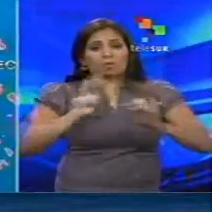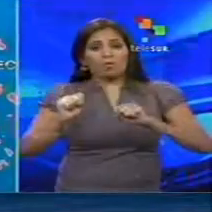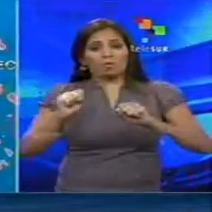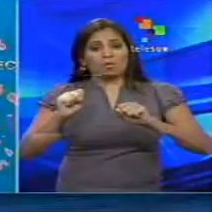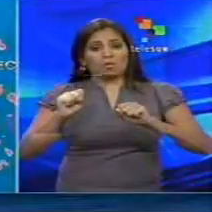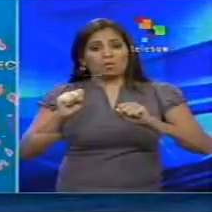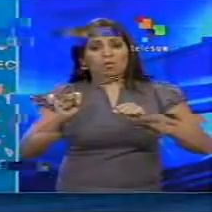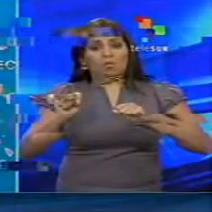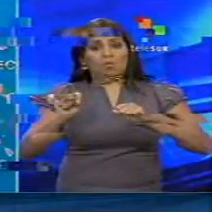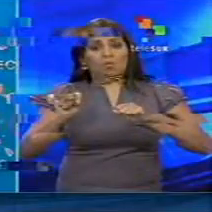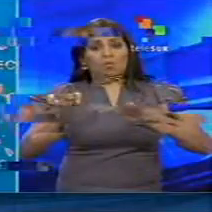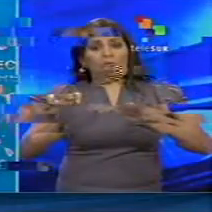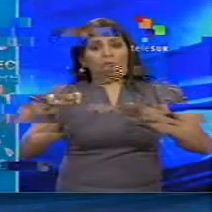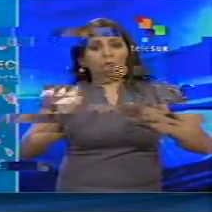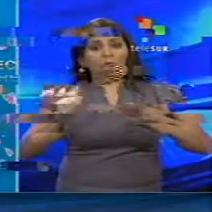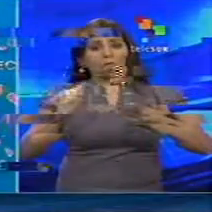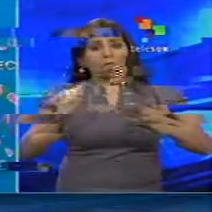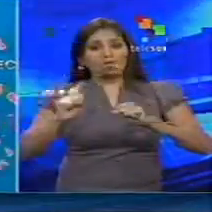produjo...